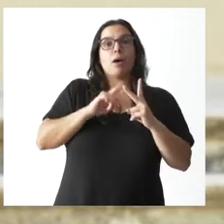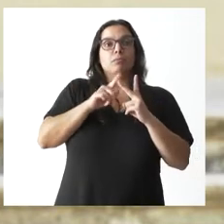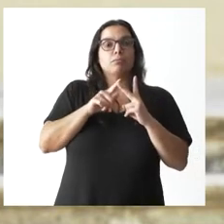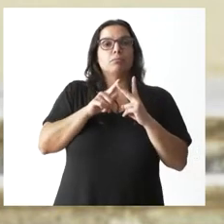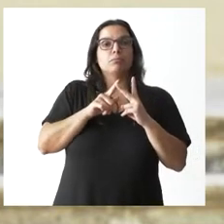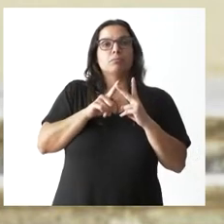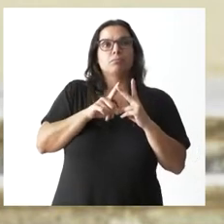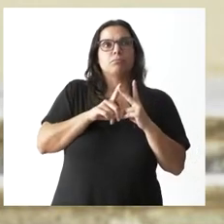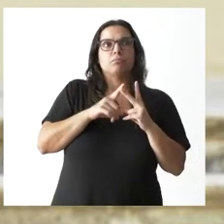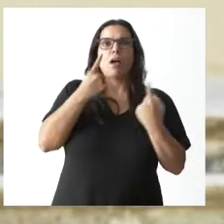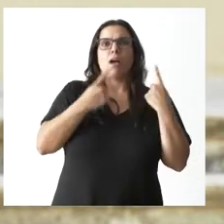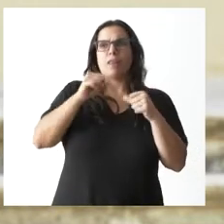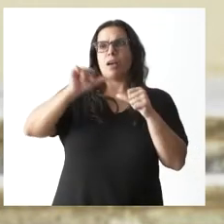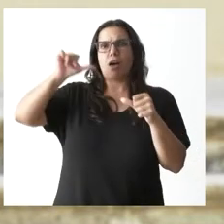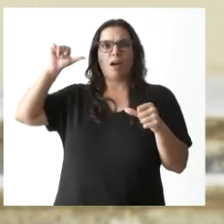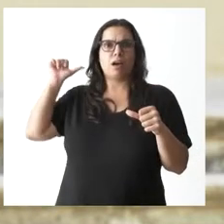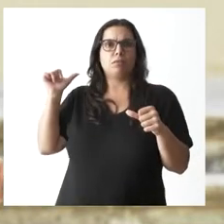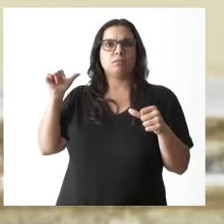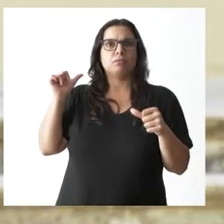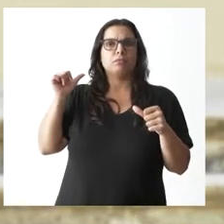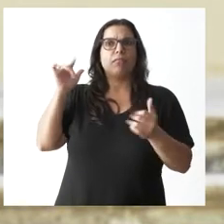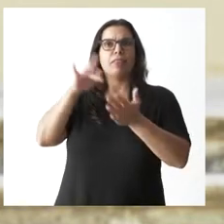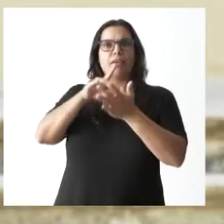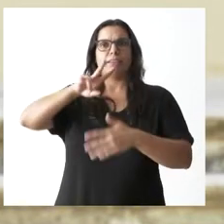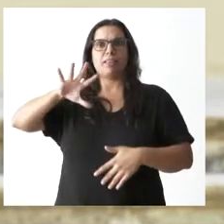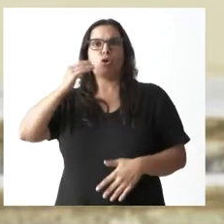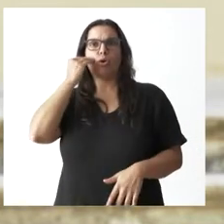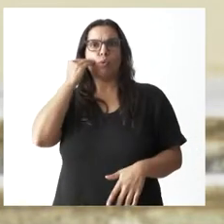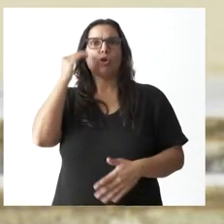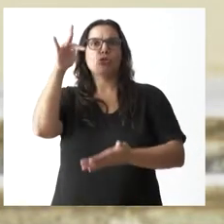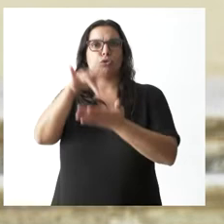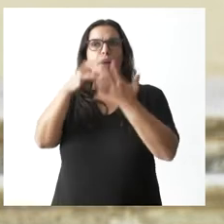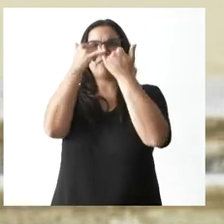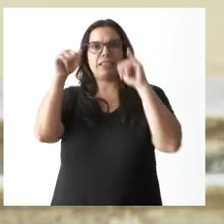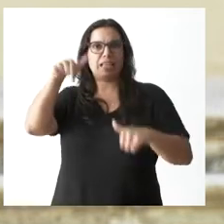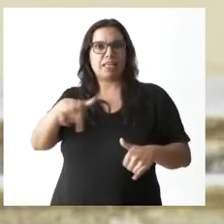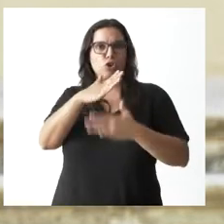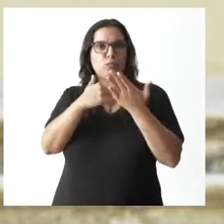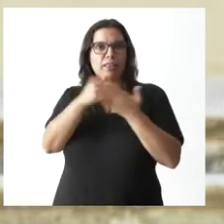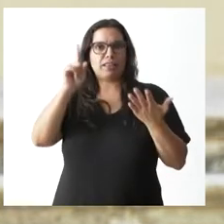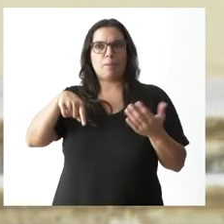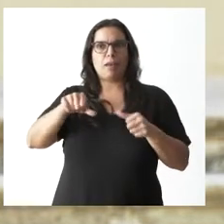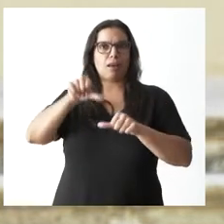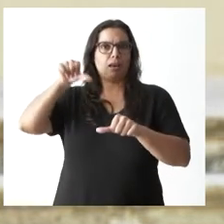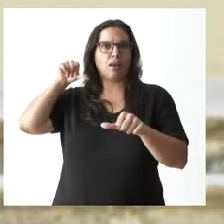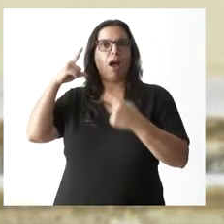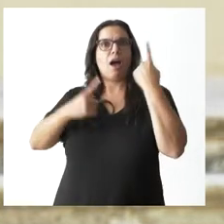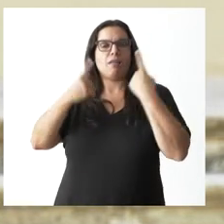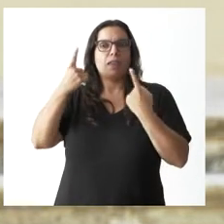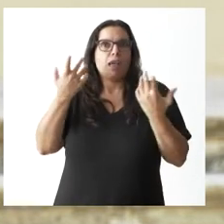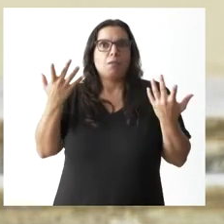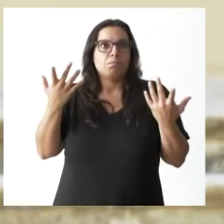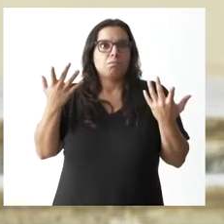ocasiones que el 25 de julio ha sido festividad en nuestra comunidad autónoma y no ha habido